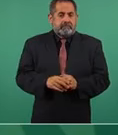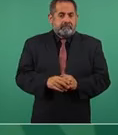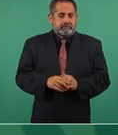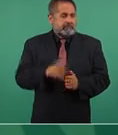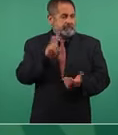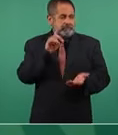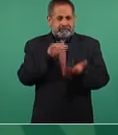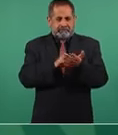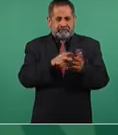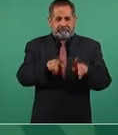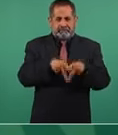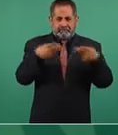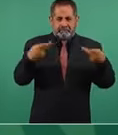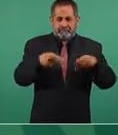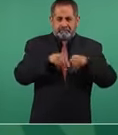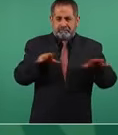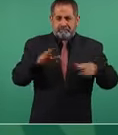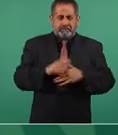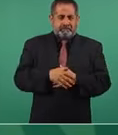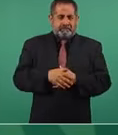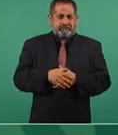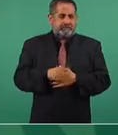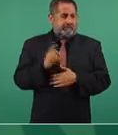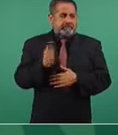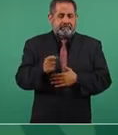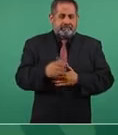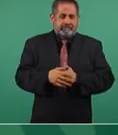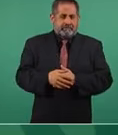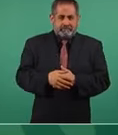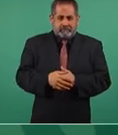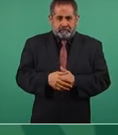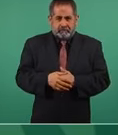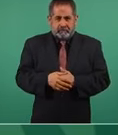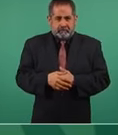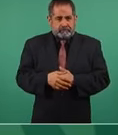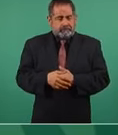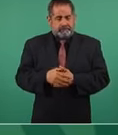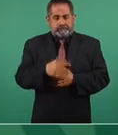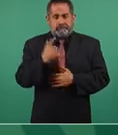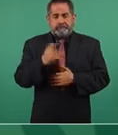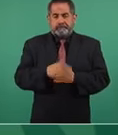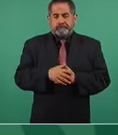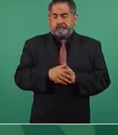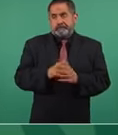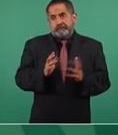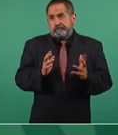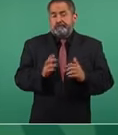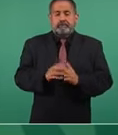periódicos. Ni siquiera es, pero